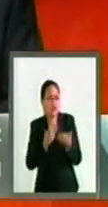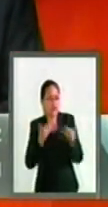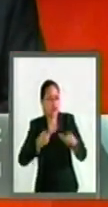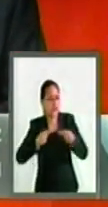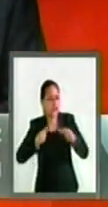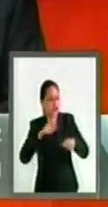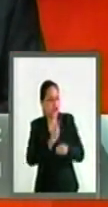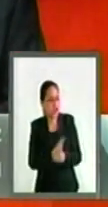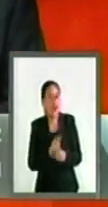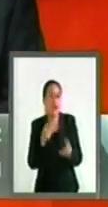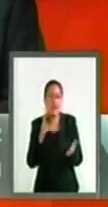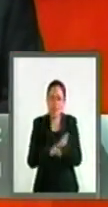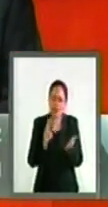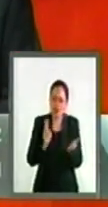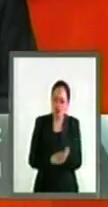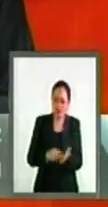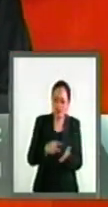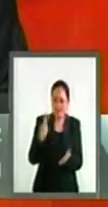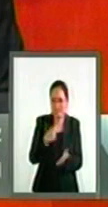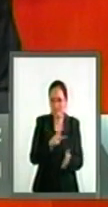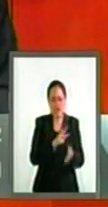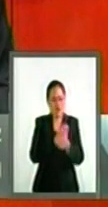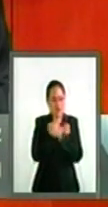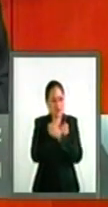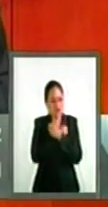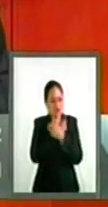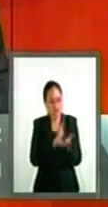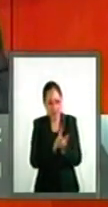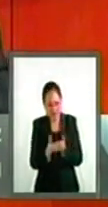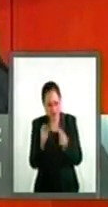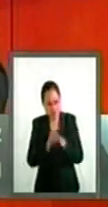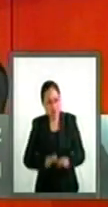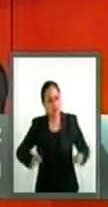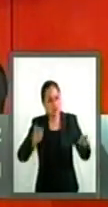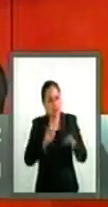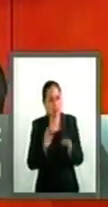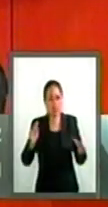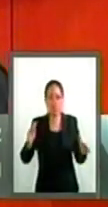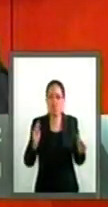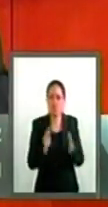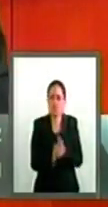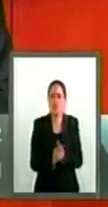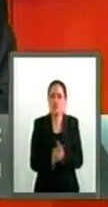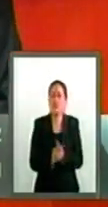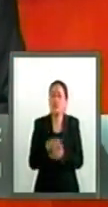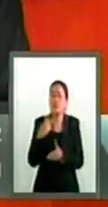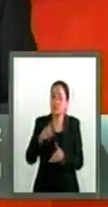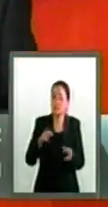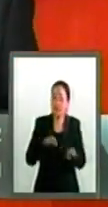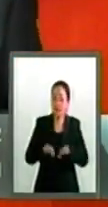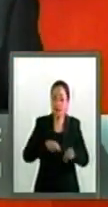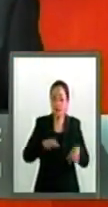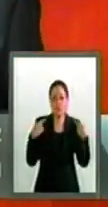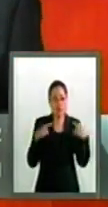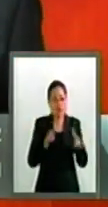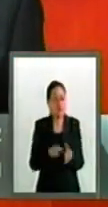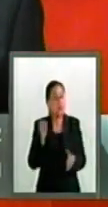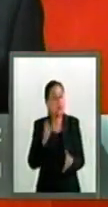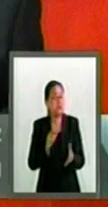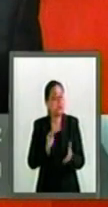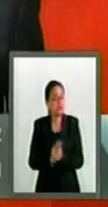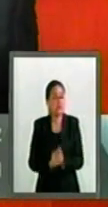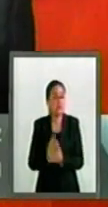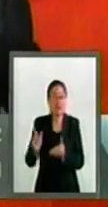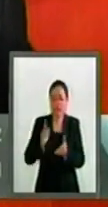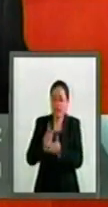ignora valores educativos, los derechos fundamentales de experiencia y desempeño de los maestros. La reforma